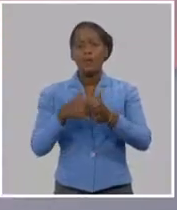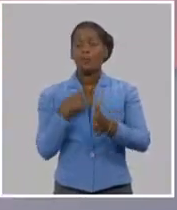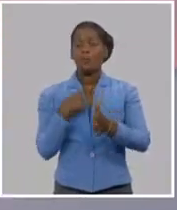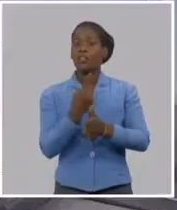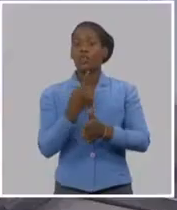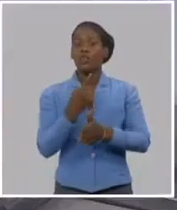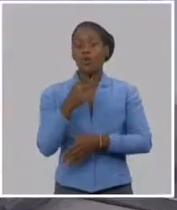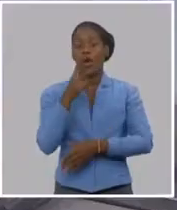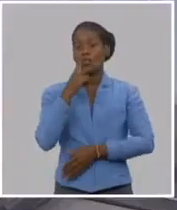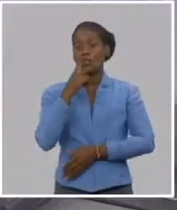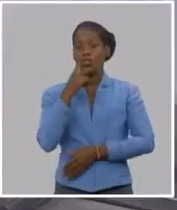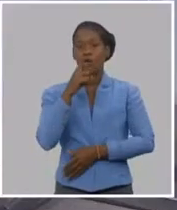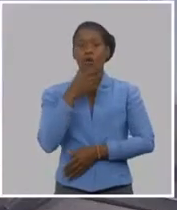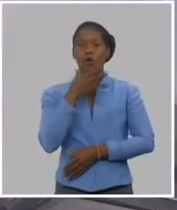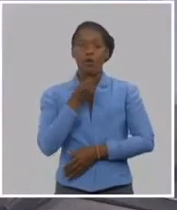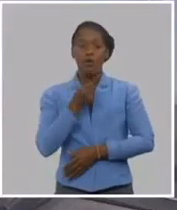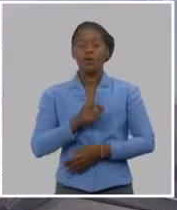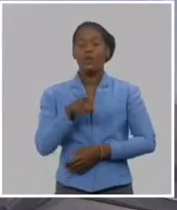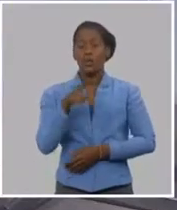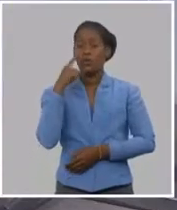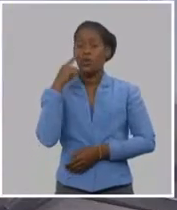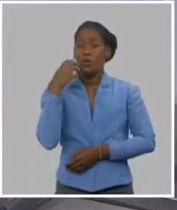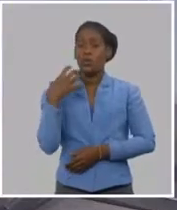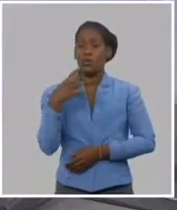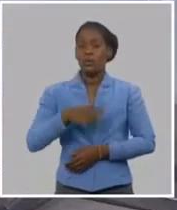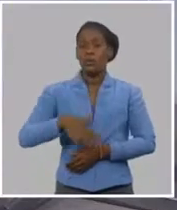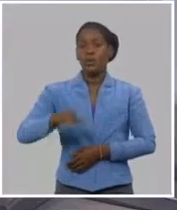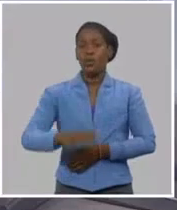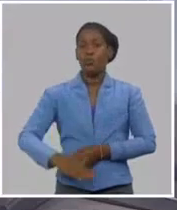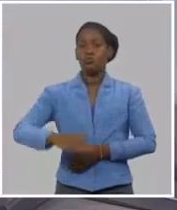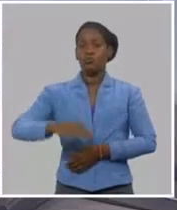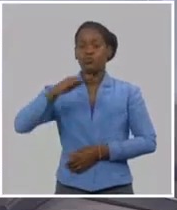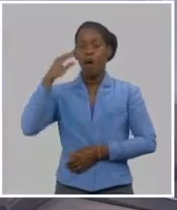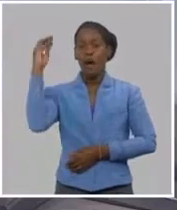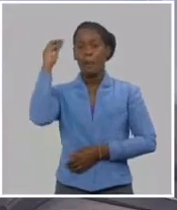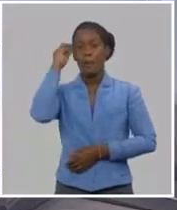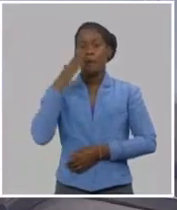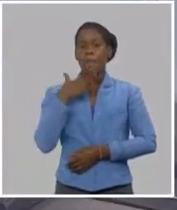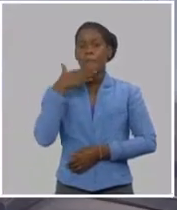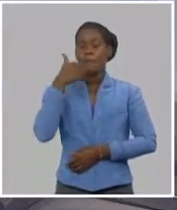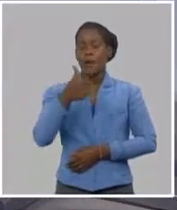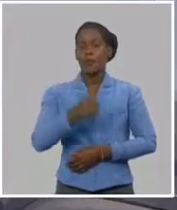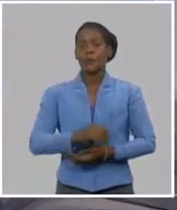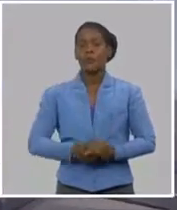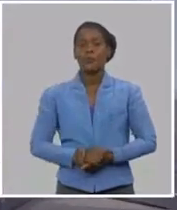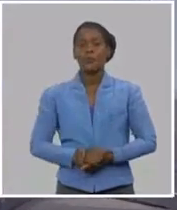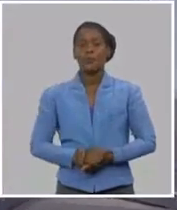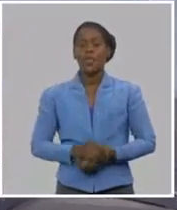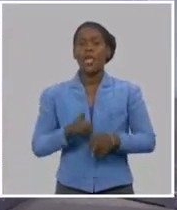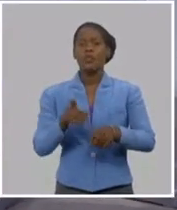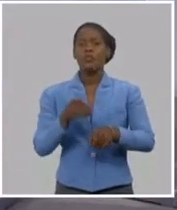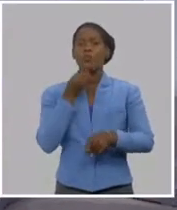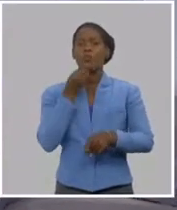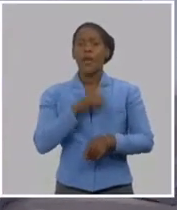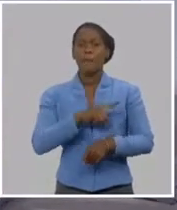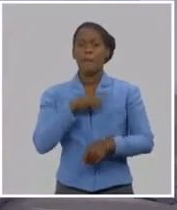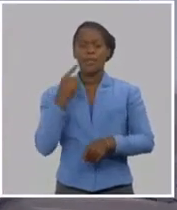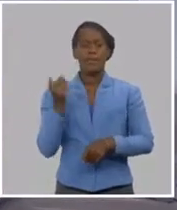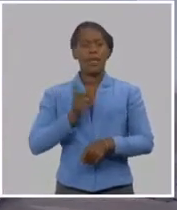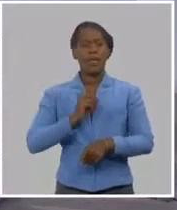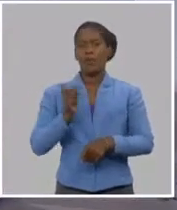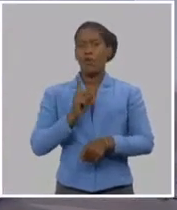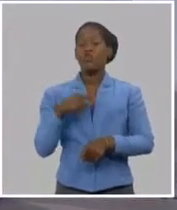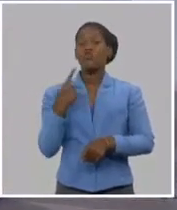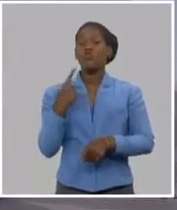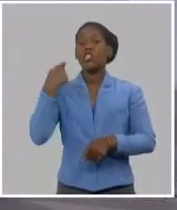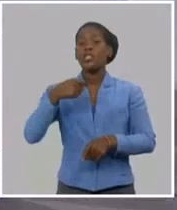y marxistas-leninistas, los pilares de la ideología del proyecto, solo será irreversible en la medida en que nosotros